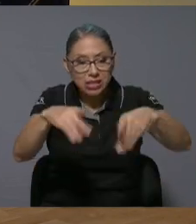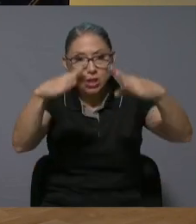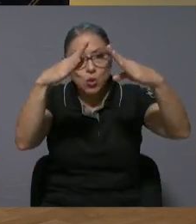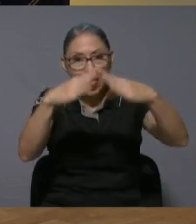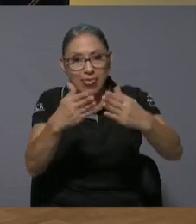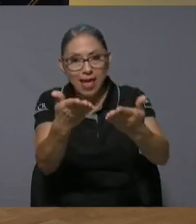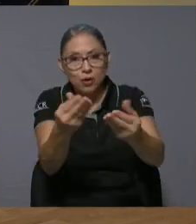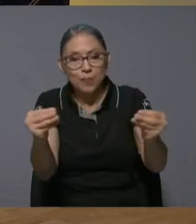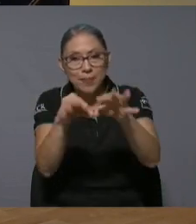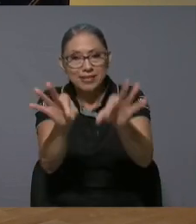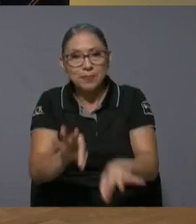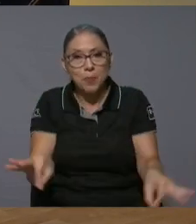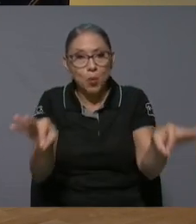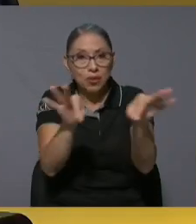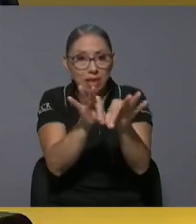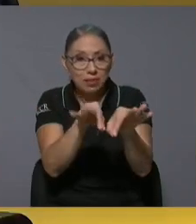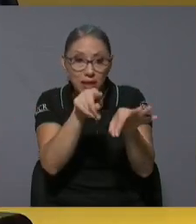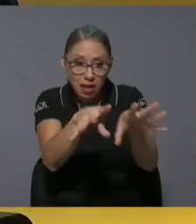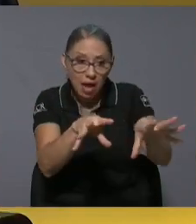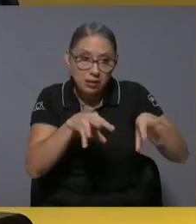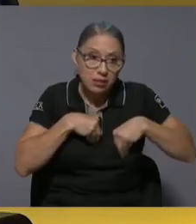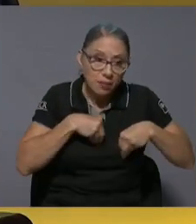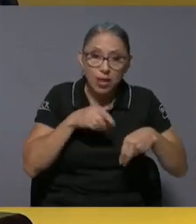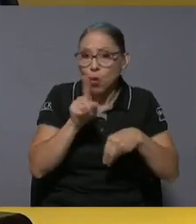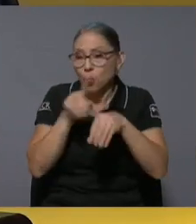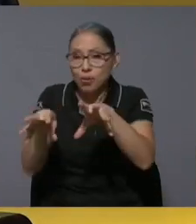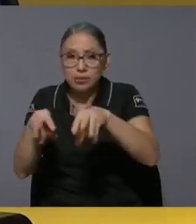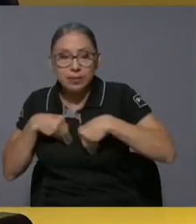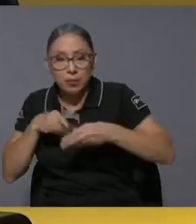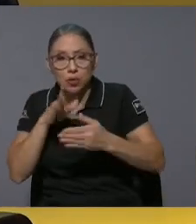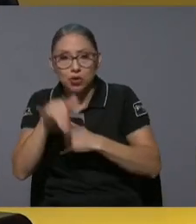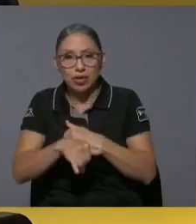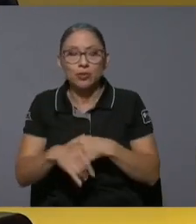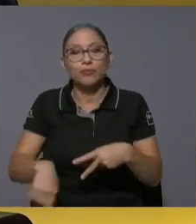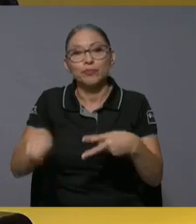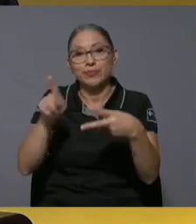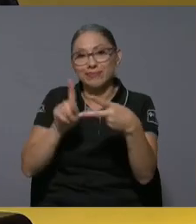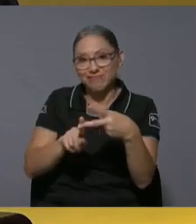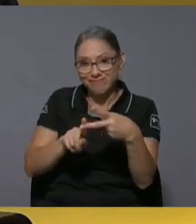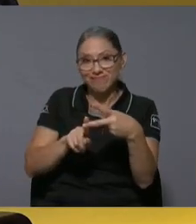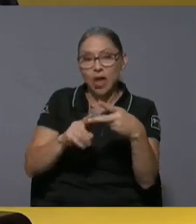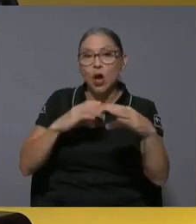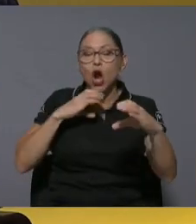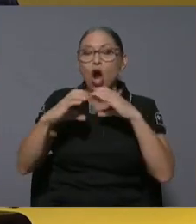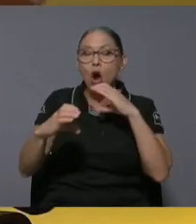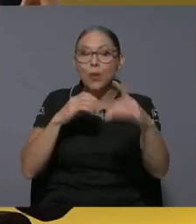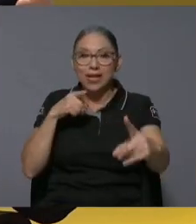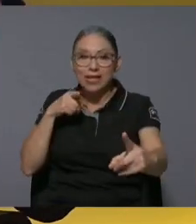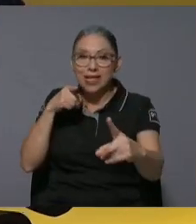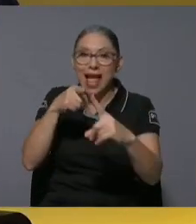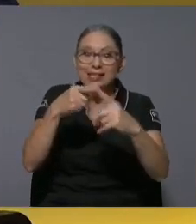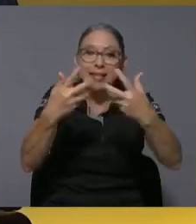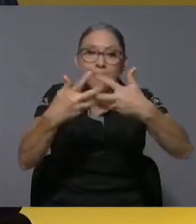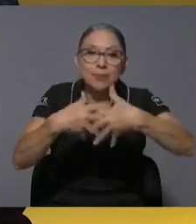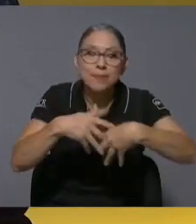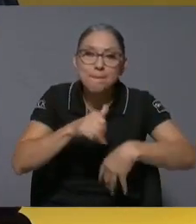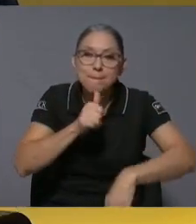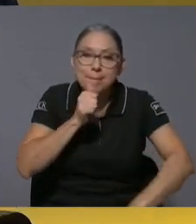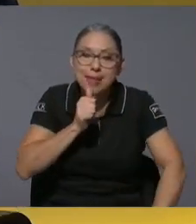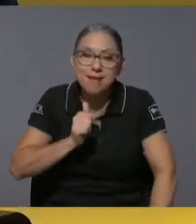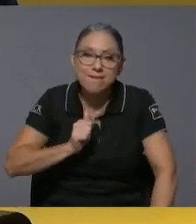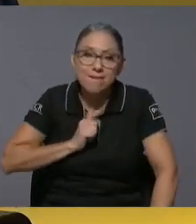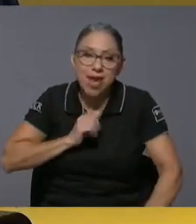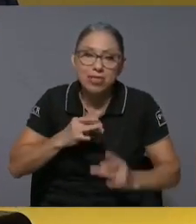terminará aceptando o no el proyecto y número dos incluso hacia el mismo sector digamos privado interesado en esto porque